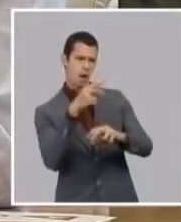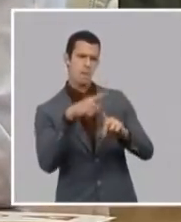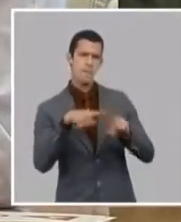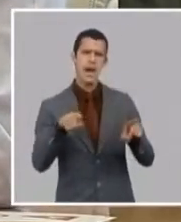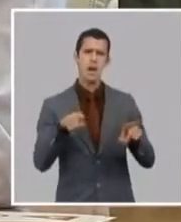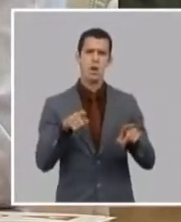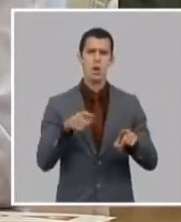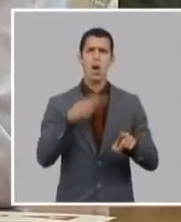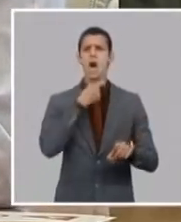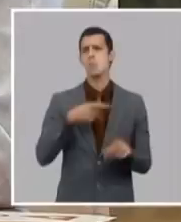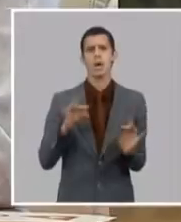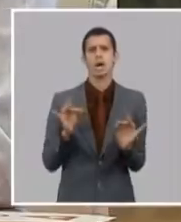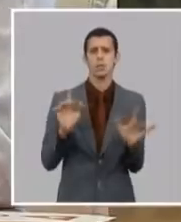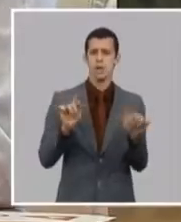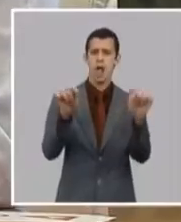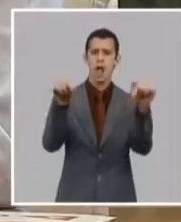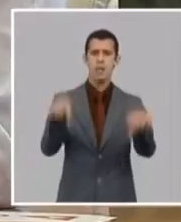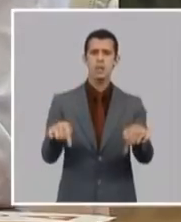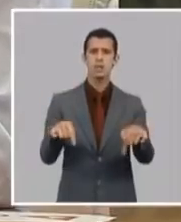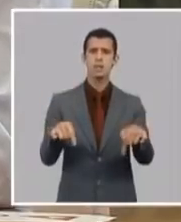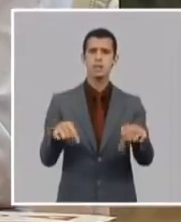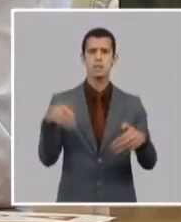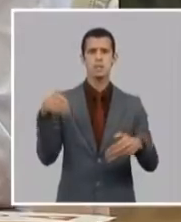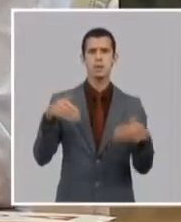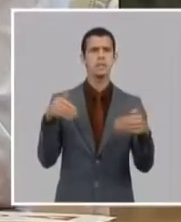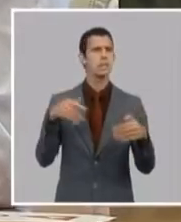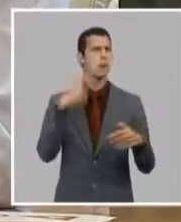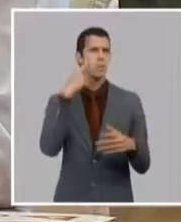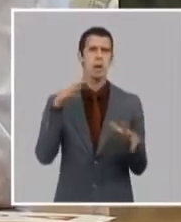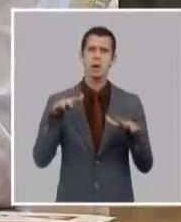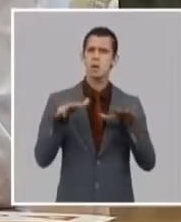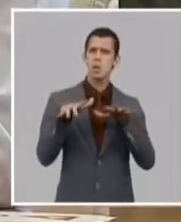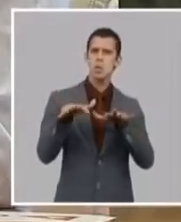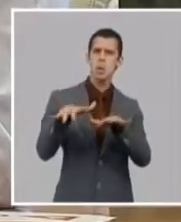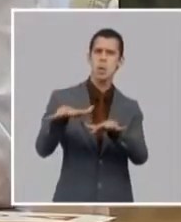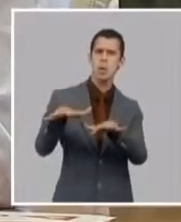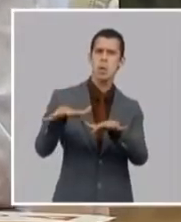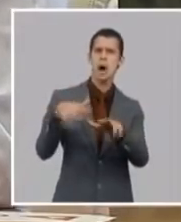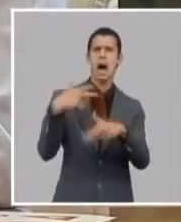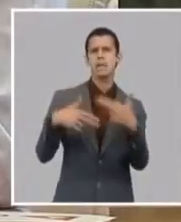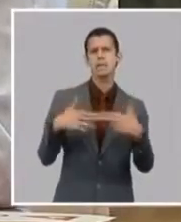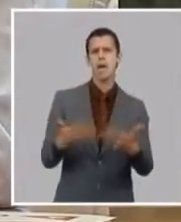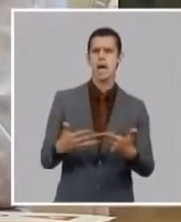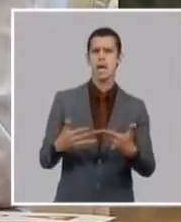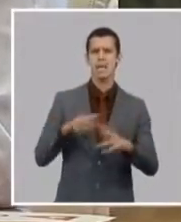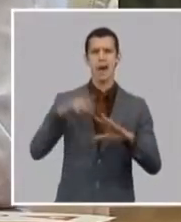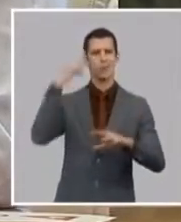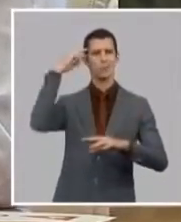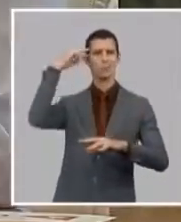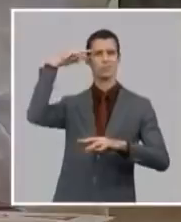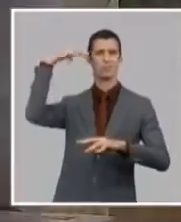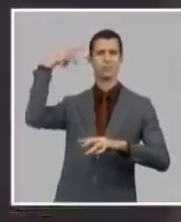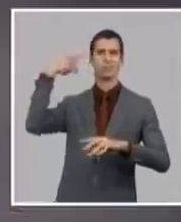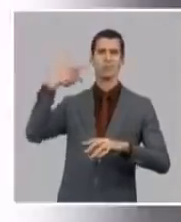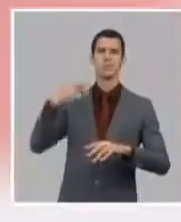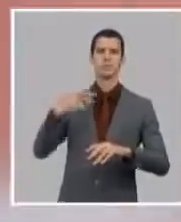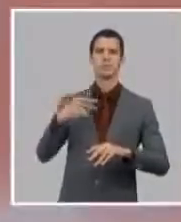aspiraciones tienen insatisfacciones no siempre han recibido la atención adecuada y jóvenes